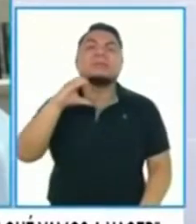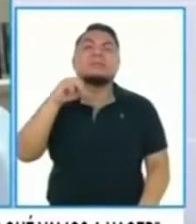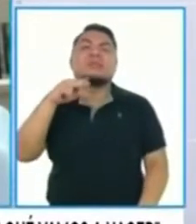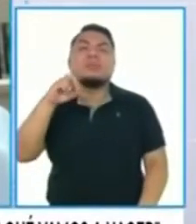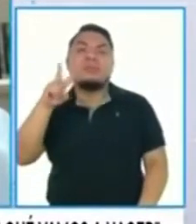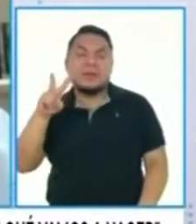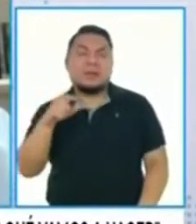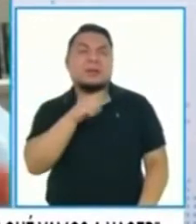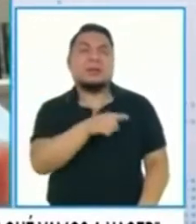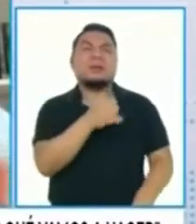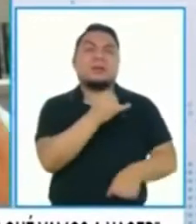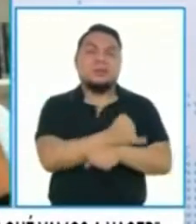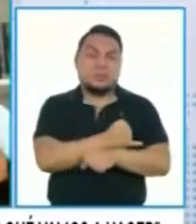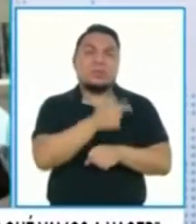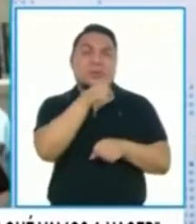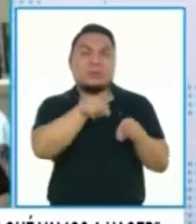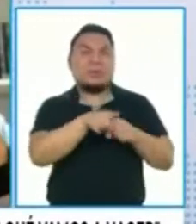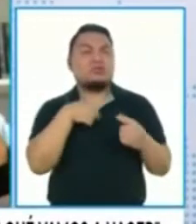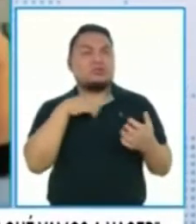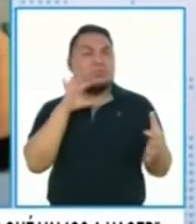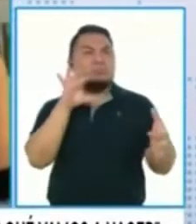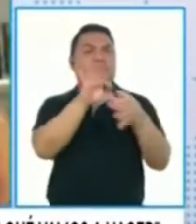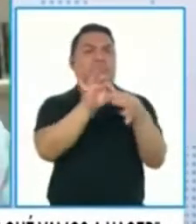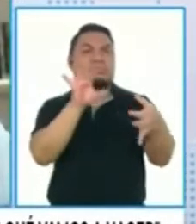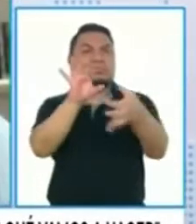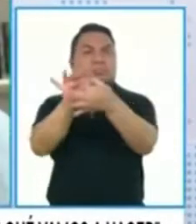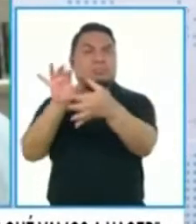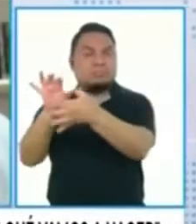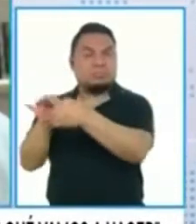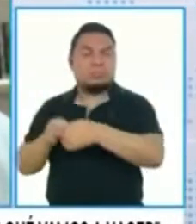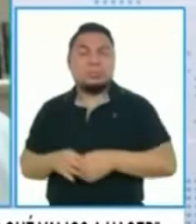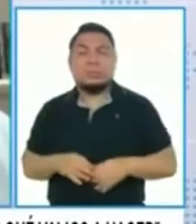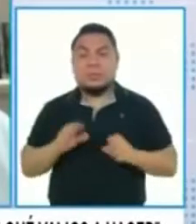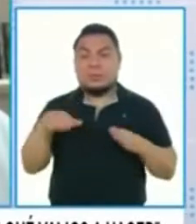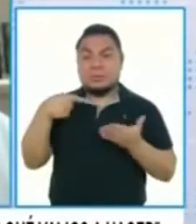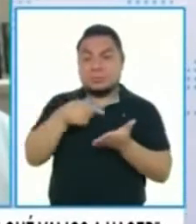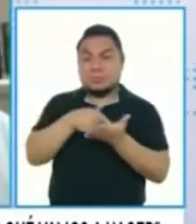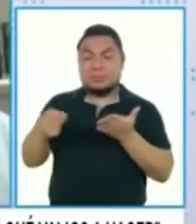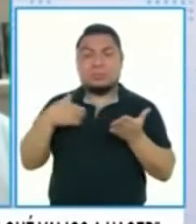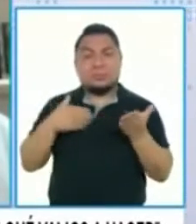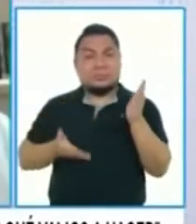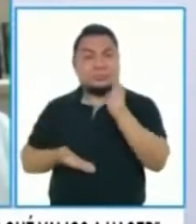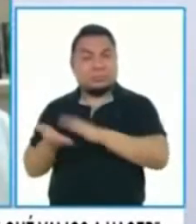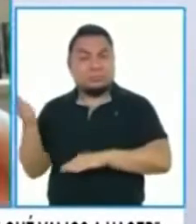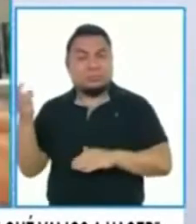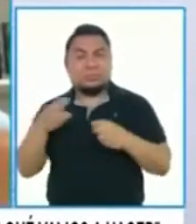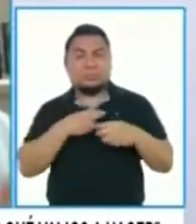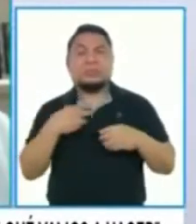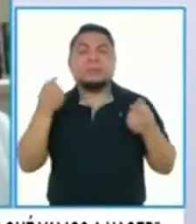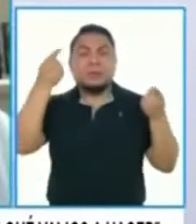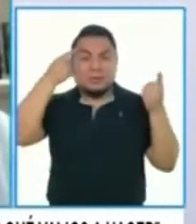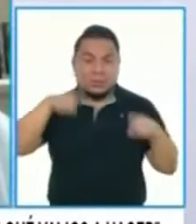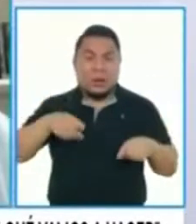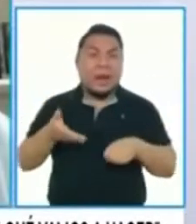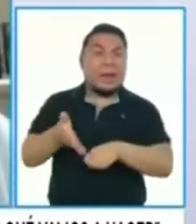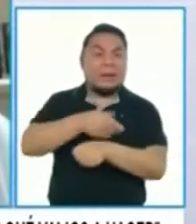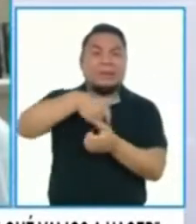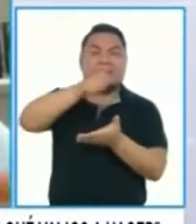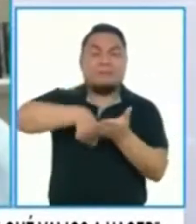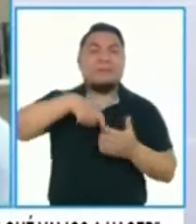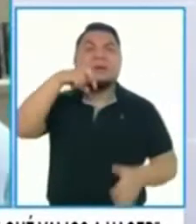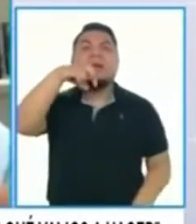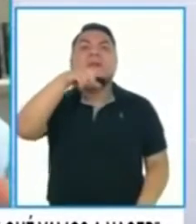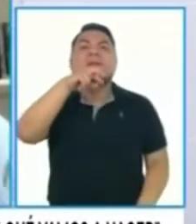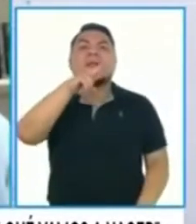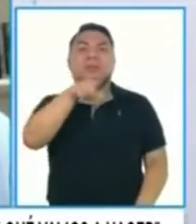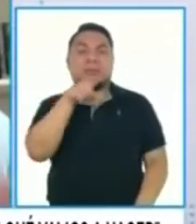Instituto Butantan. Y, de hecho, poco después, una semana después de mi salida del ministerio, se firmó el acuerdo con Pfizer, que no